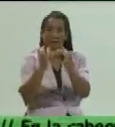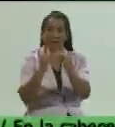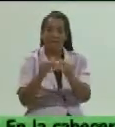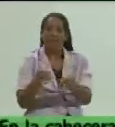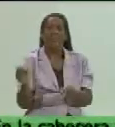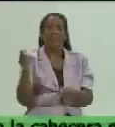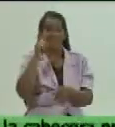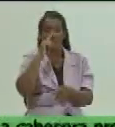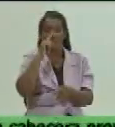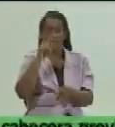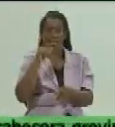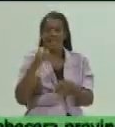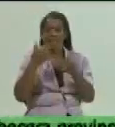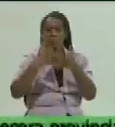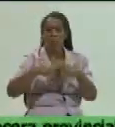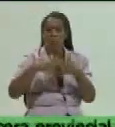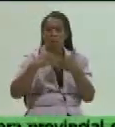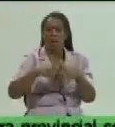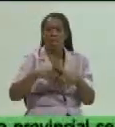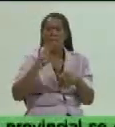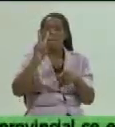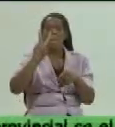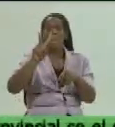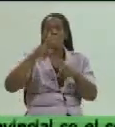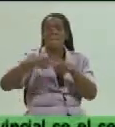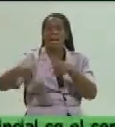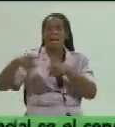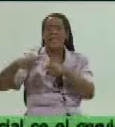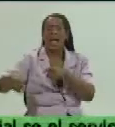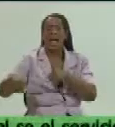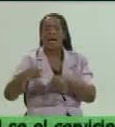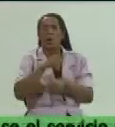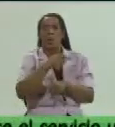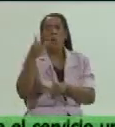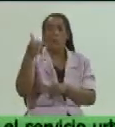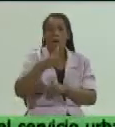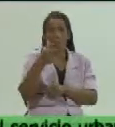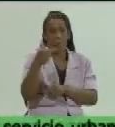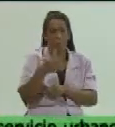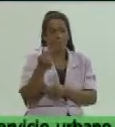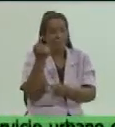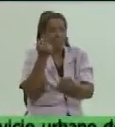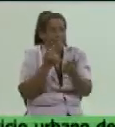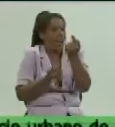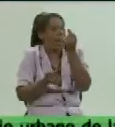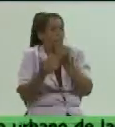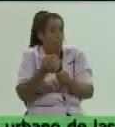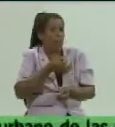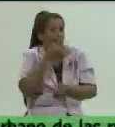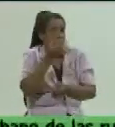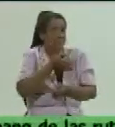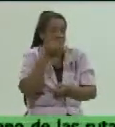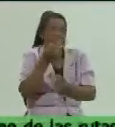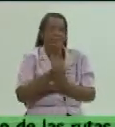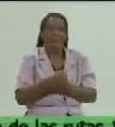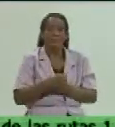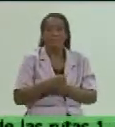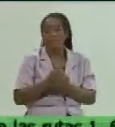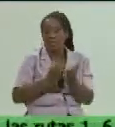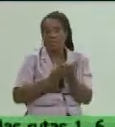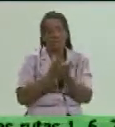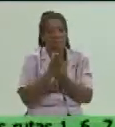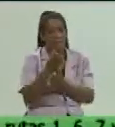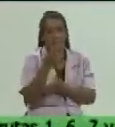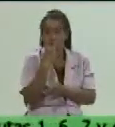de vegetales de Jovau sea por mencionar algunos aquí bueno seguir atendiendo